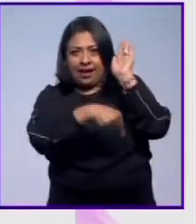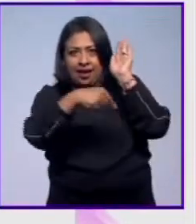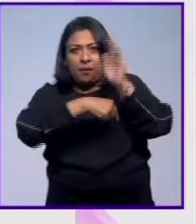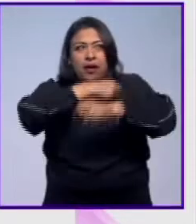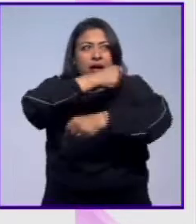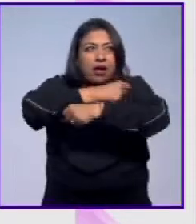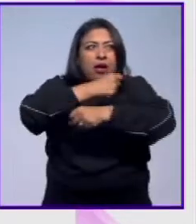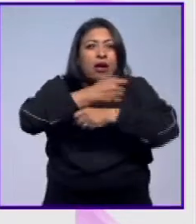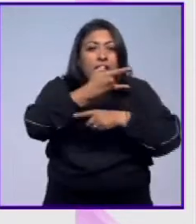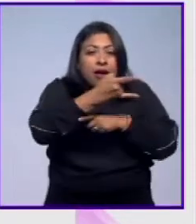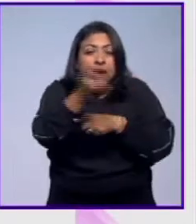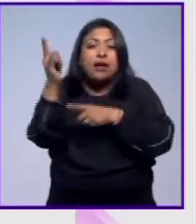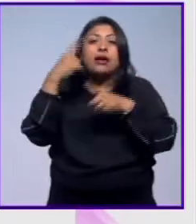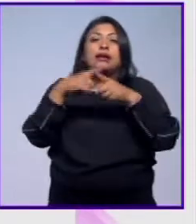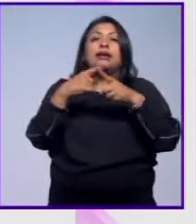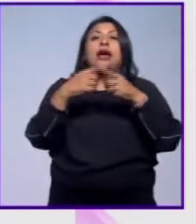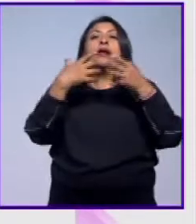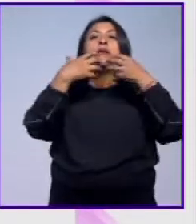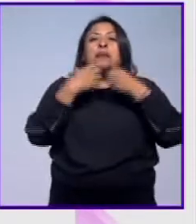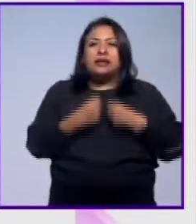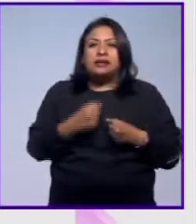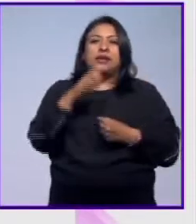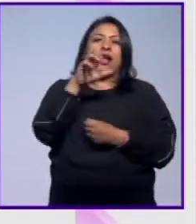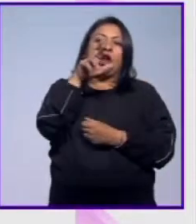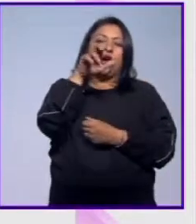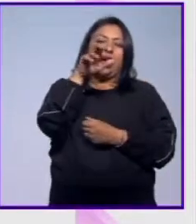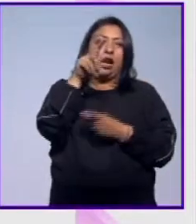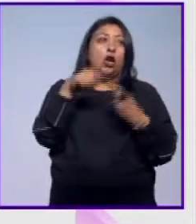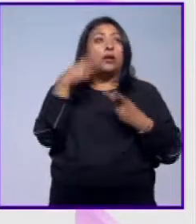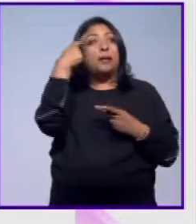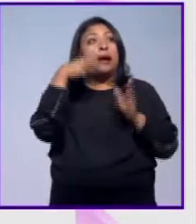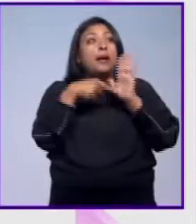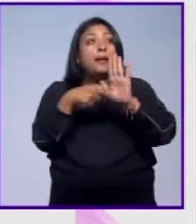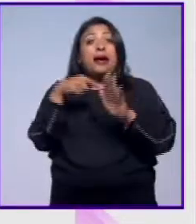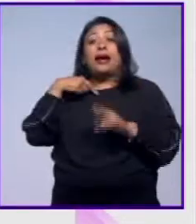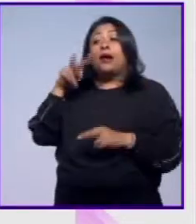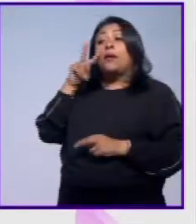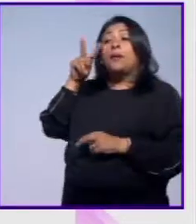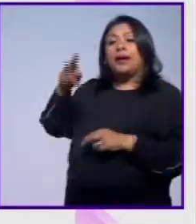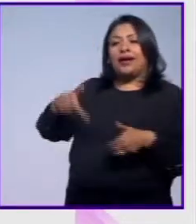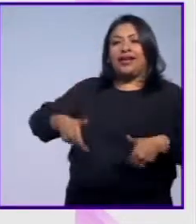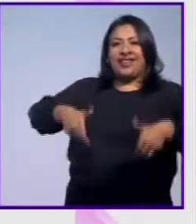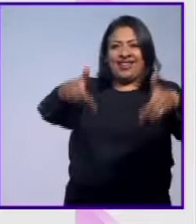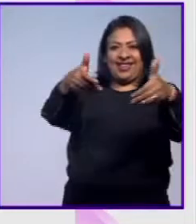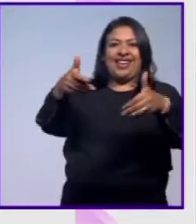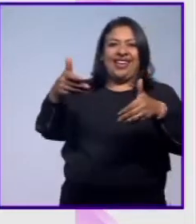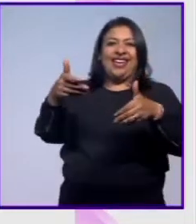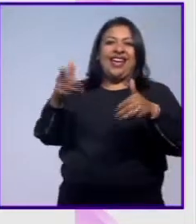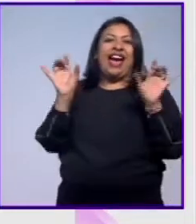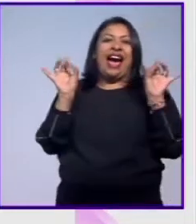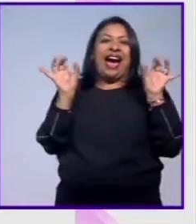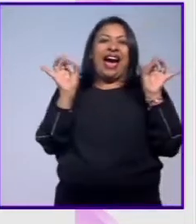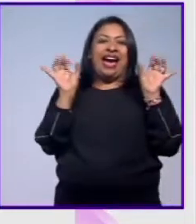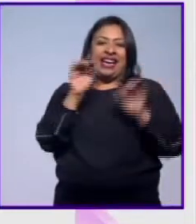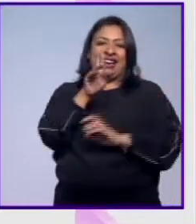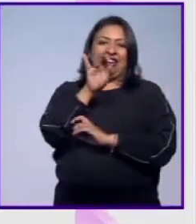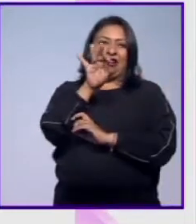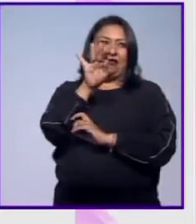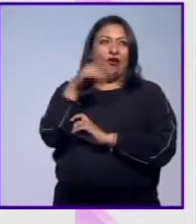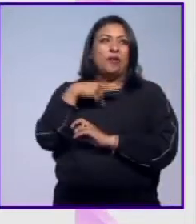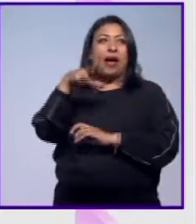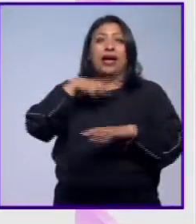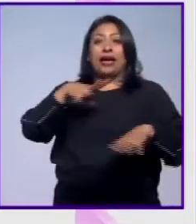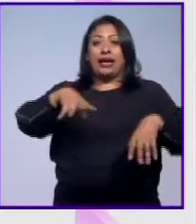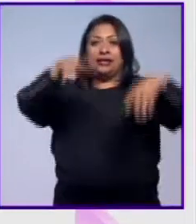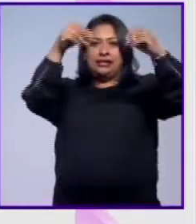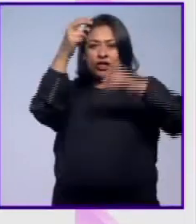que abría Maximiliano y Carlota para ver esto que tienen aquí. Esta es la vista de Paseo de la Reforma que tenían en aquel entonces, desde el Castillo